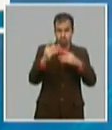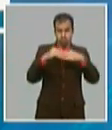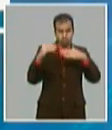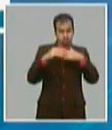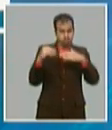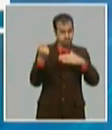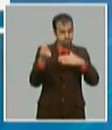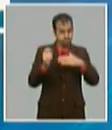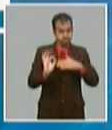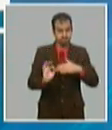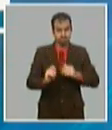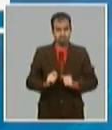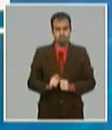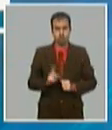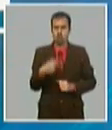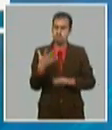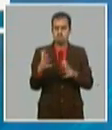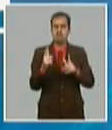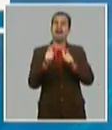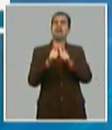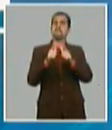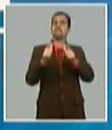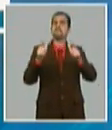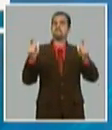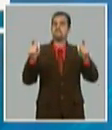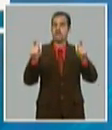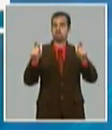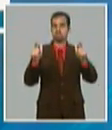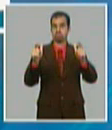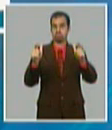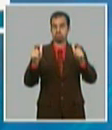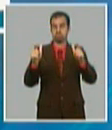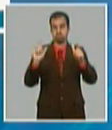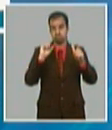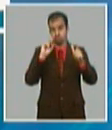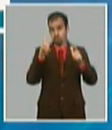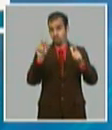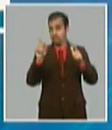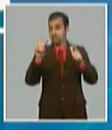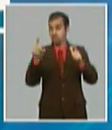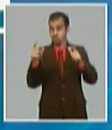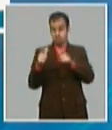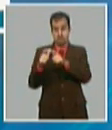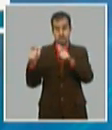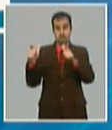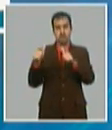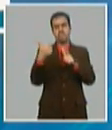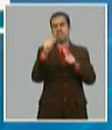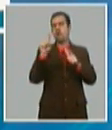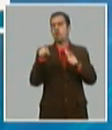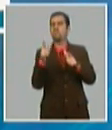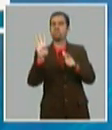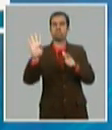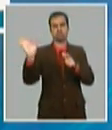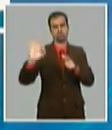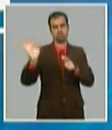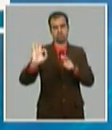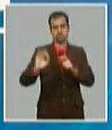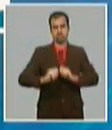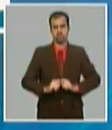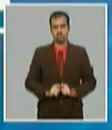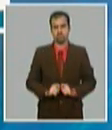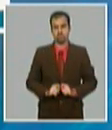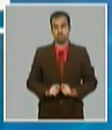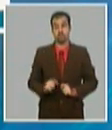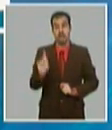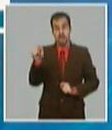proyectando un crecimiento con respecto a este año 2020 de un 10,4%. Y aquí debemos